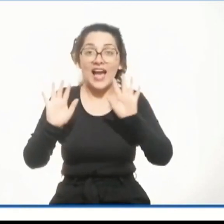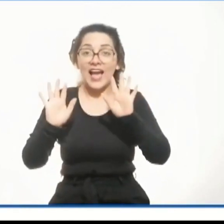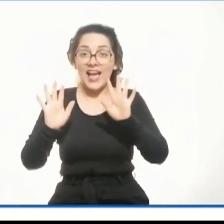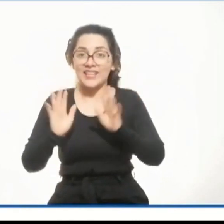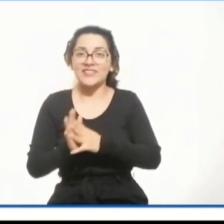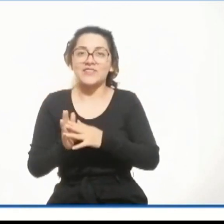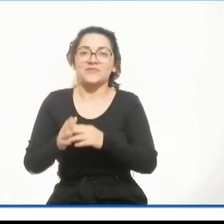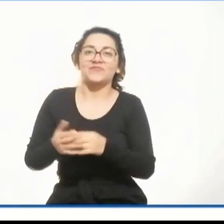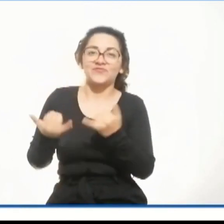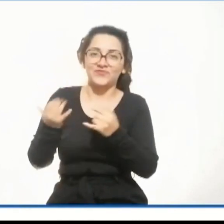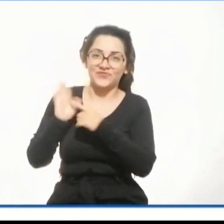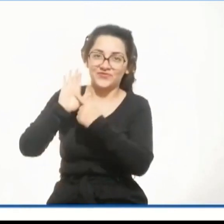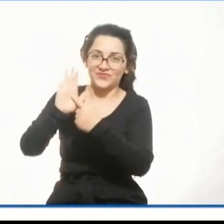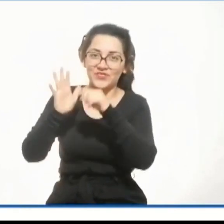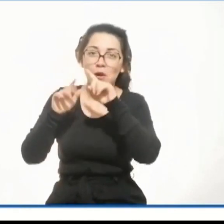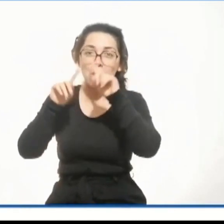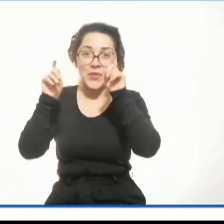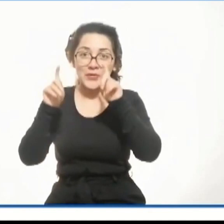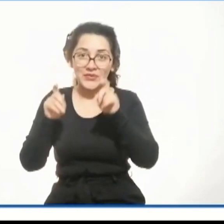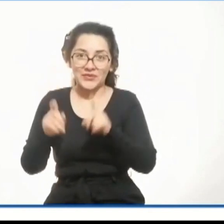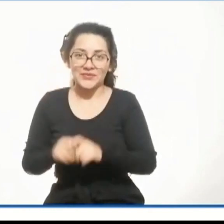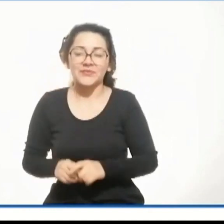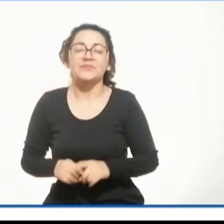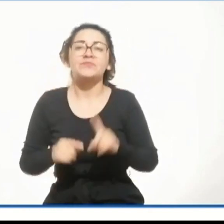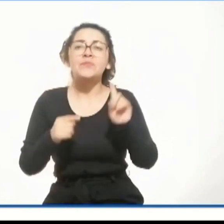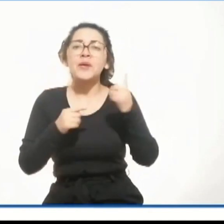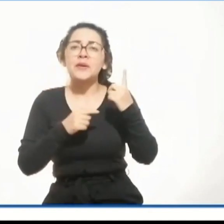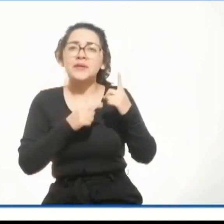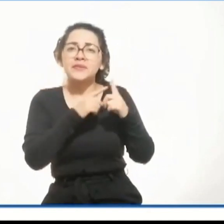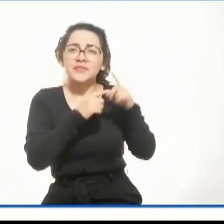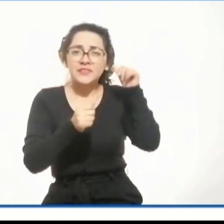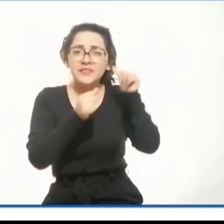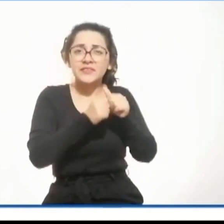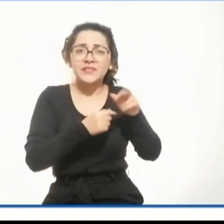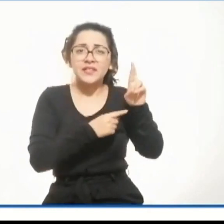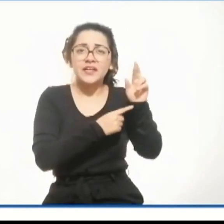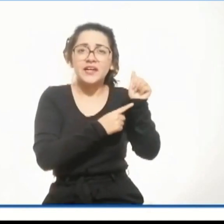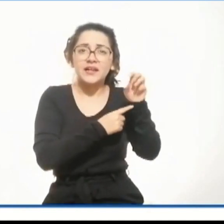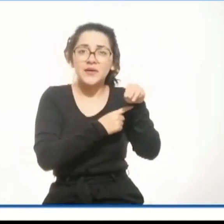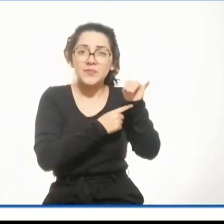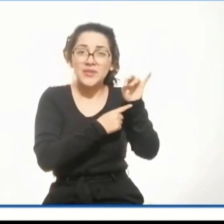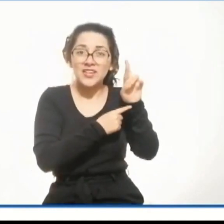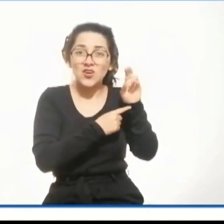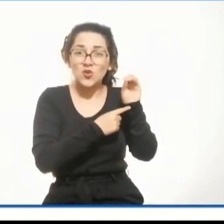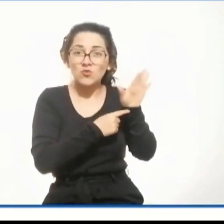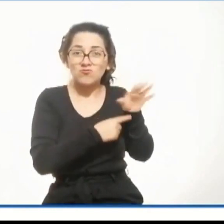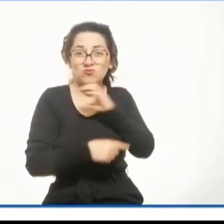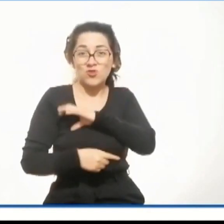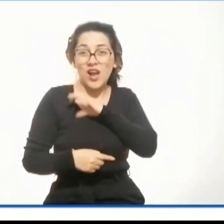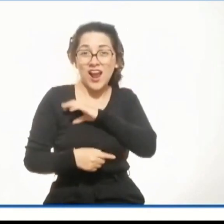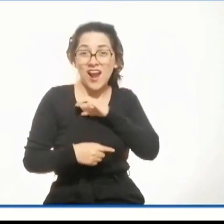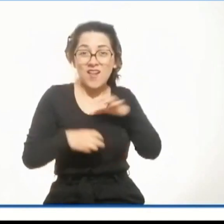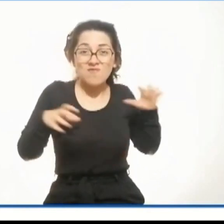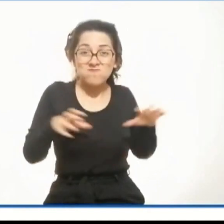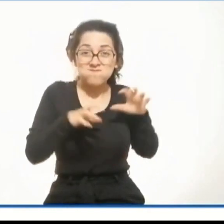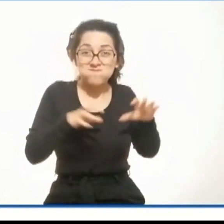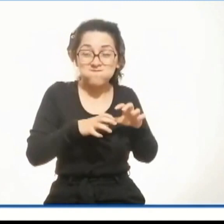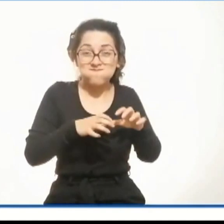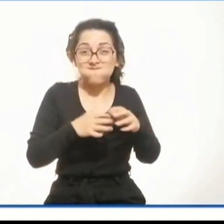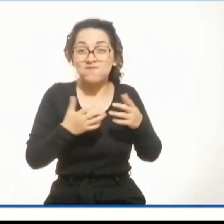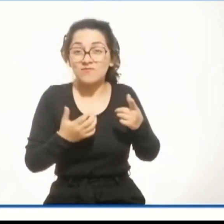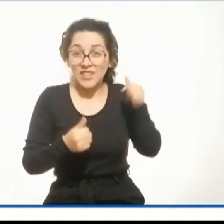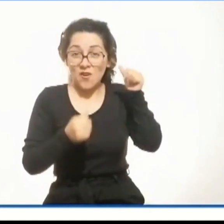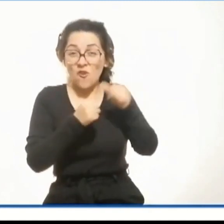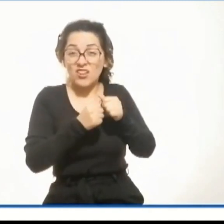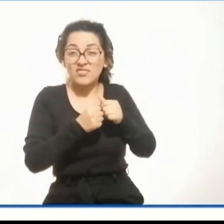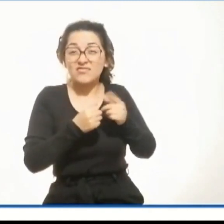¿Cuál es la actitud de Ramiro con respecto a la elección de las autoridades? ¿Qué opinas